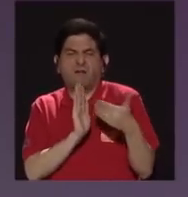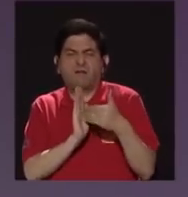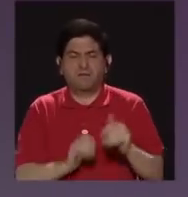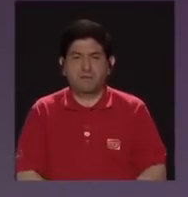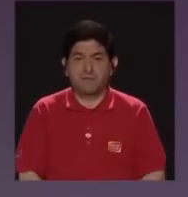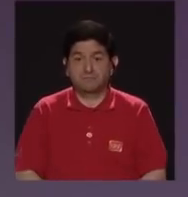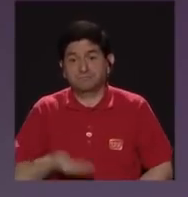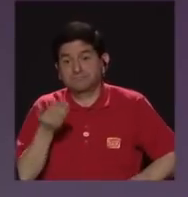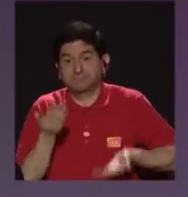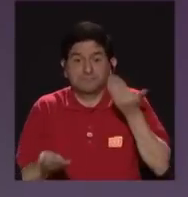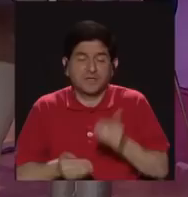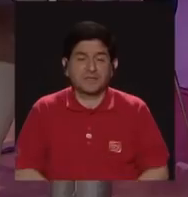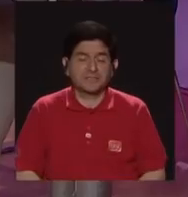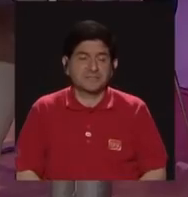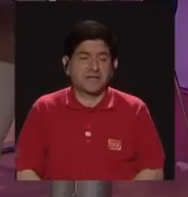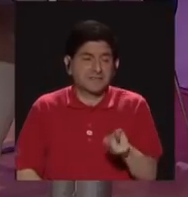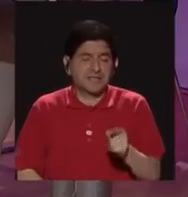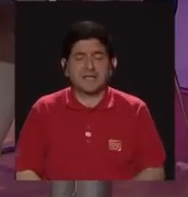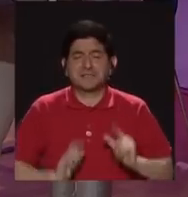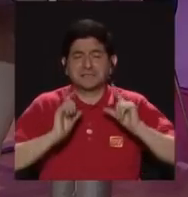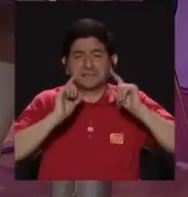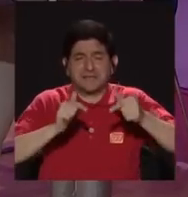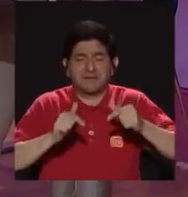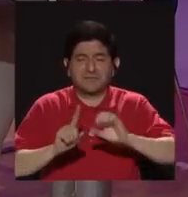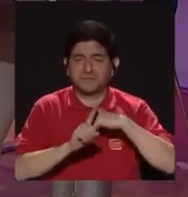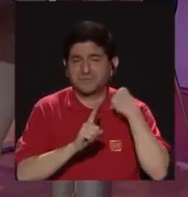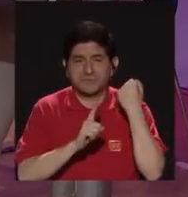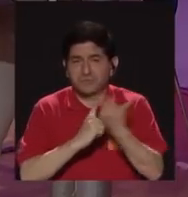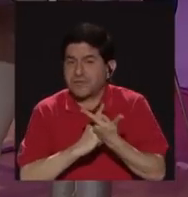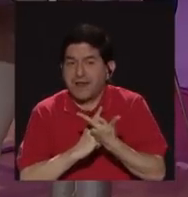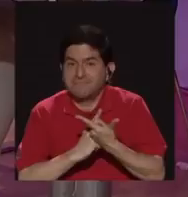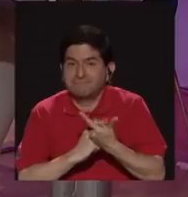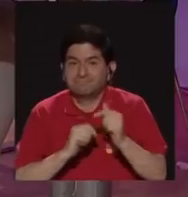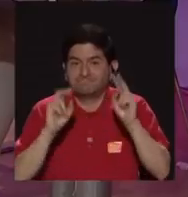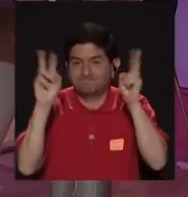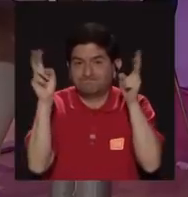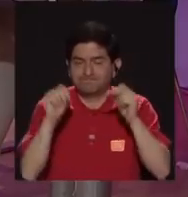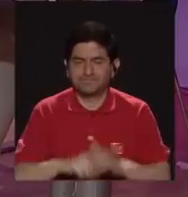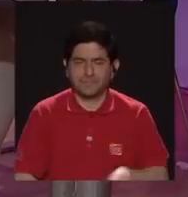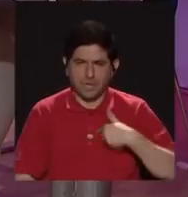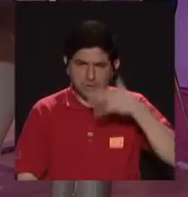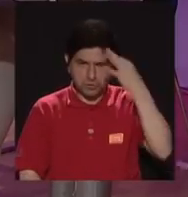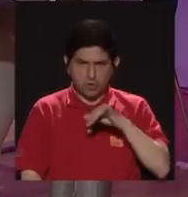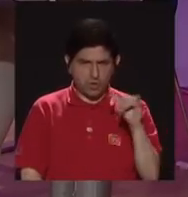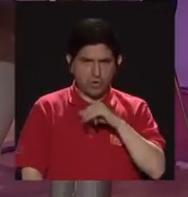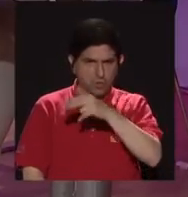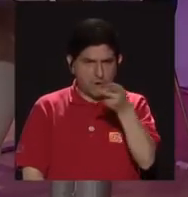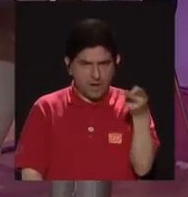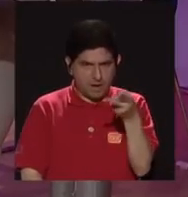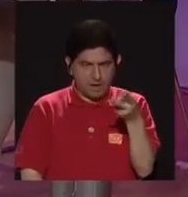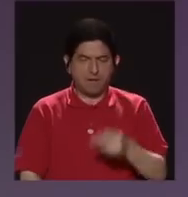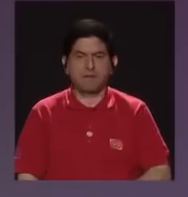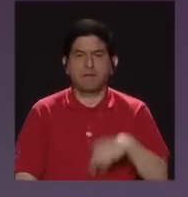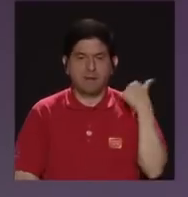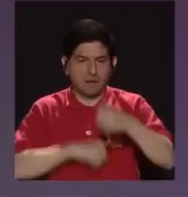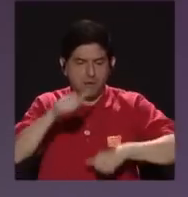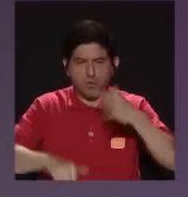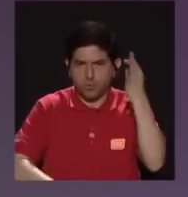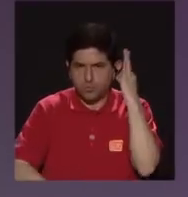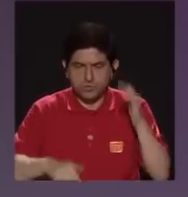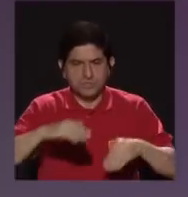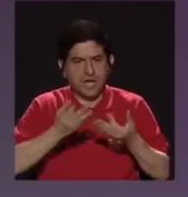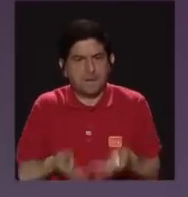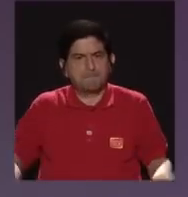el residuo de la sociedad, como quisieran verlo. Y creo también con ustedes que la lucha de las mujeres es